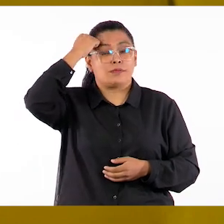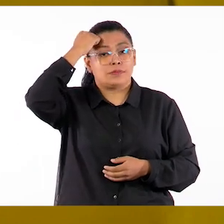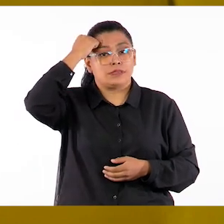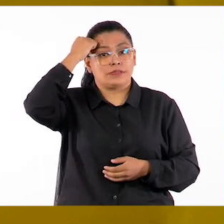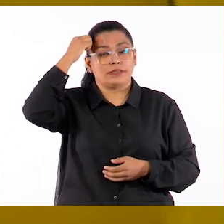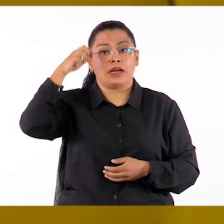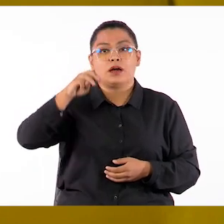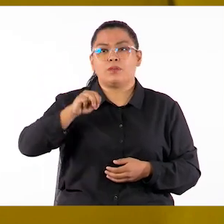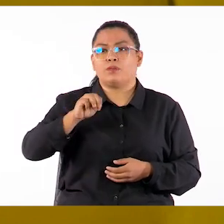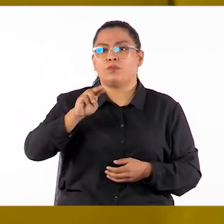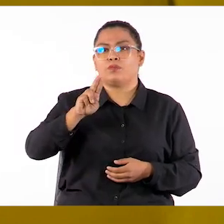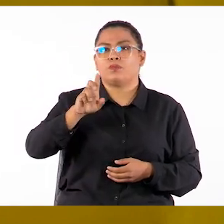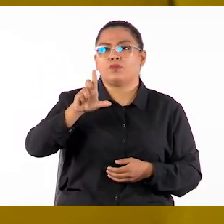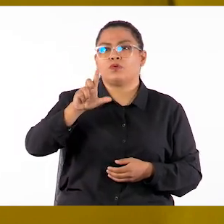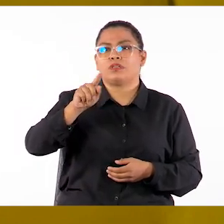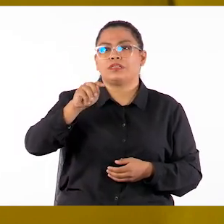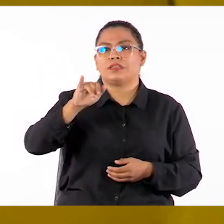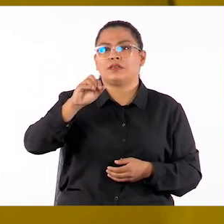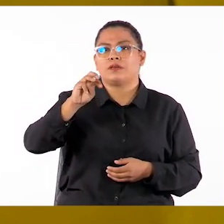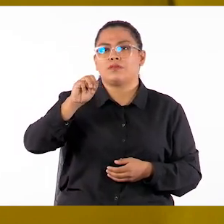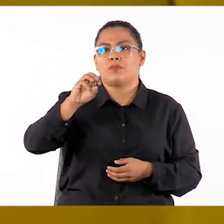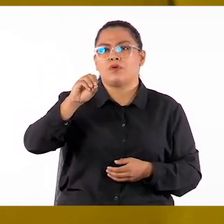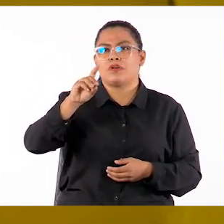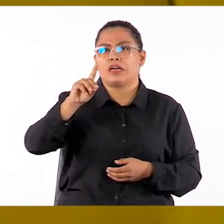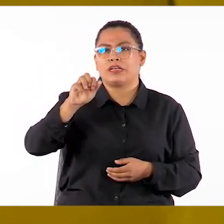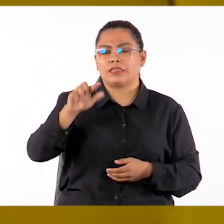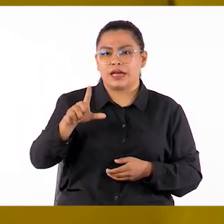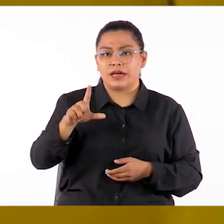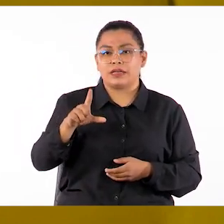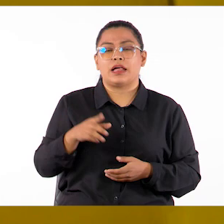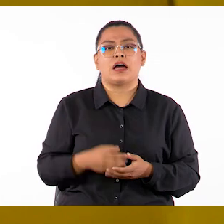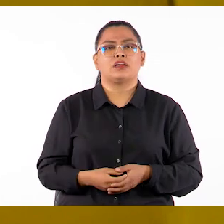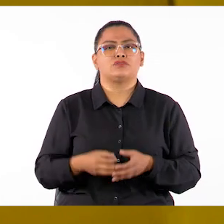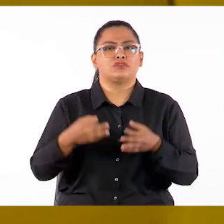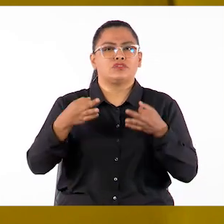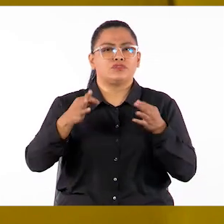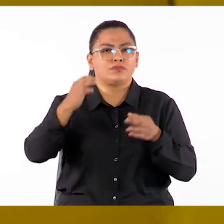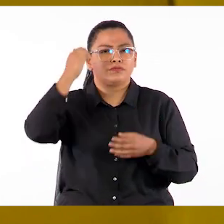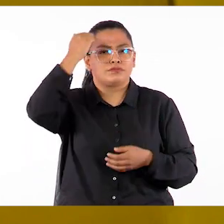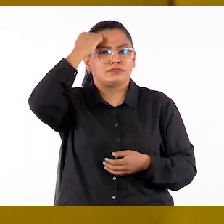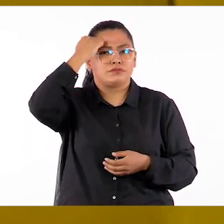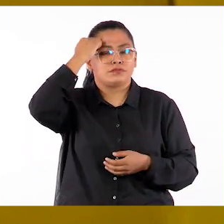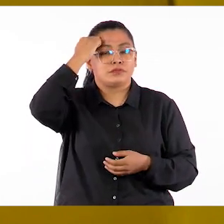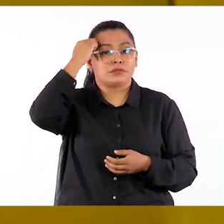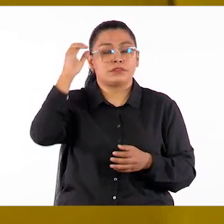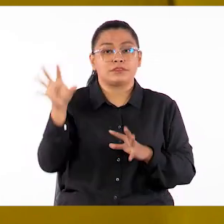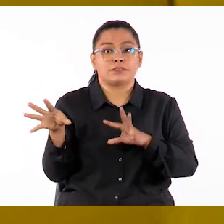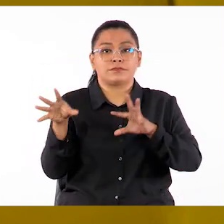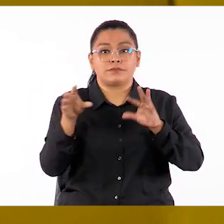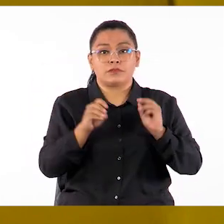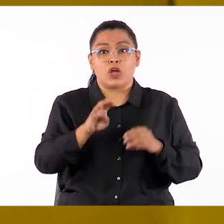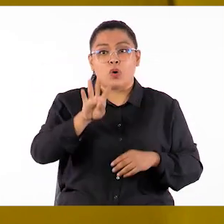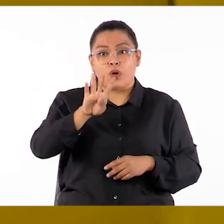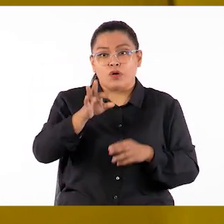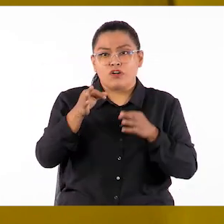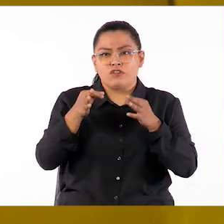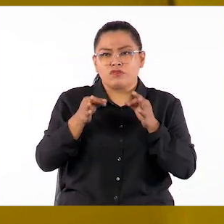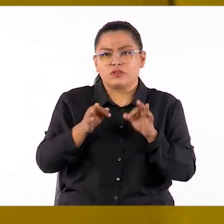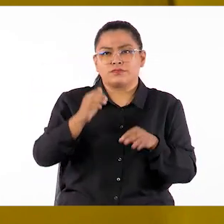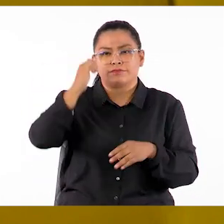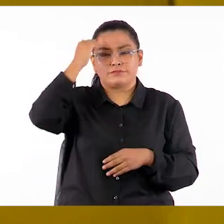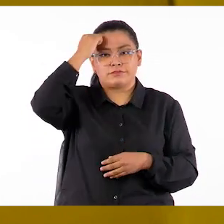es un estilo de aprendizaje que se da cuando se utilizan las cuatro principales tipos de aprendizaje.